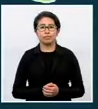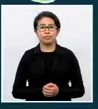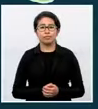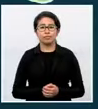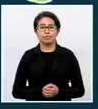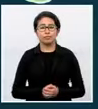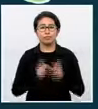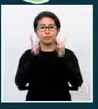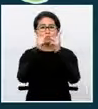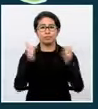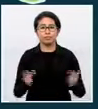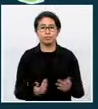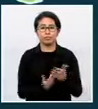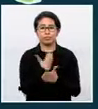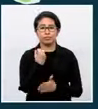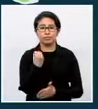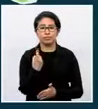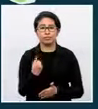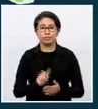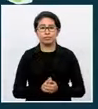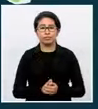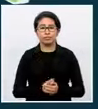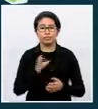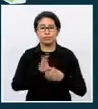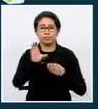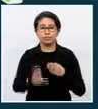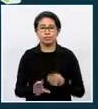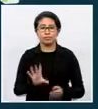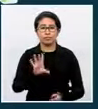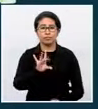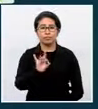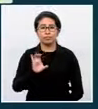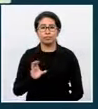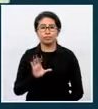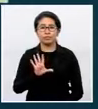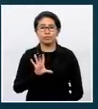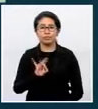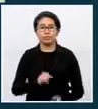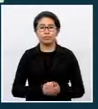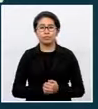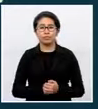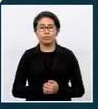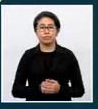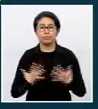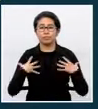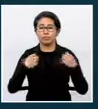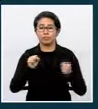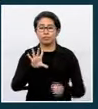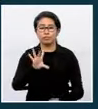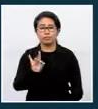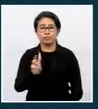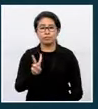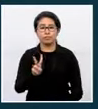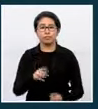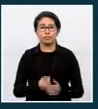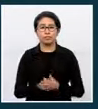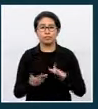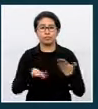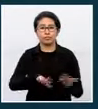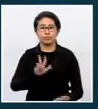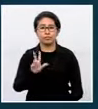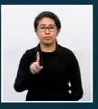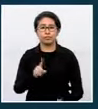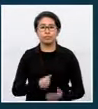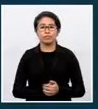Potosí, nuevos contagios 11. Total 1.858 recuperados. 82 decesos